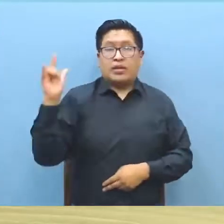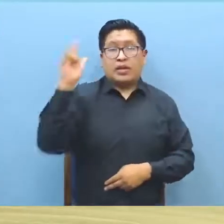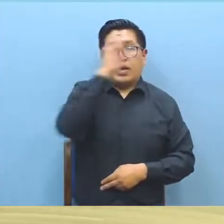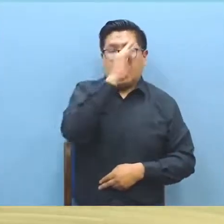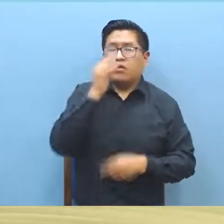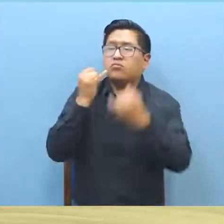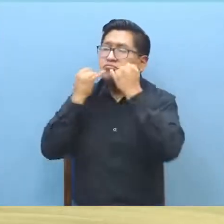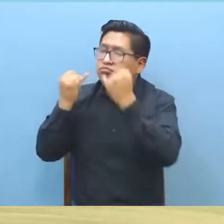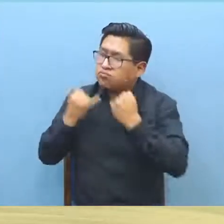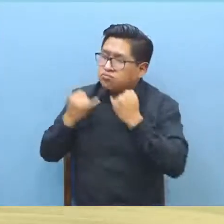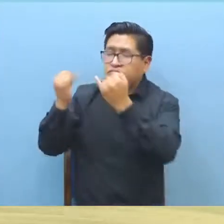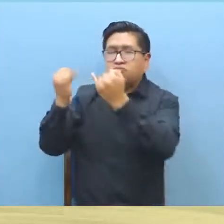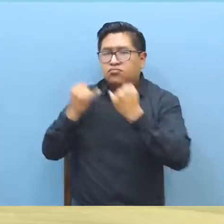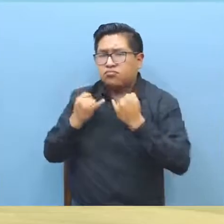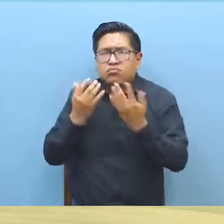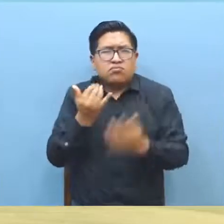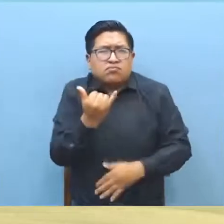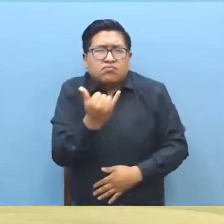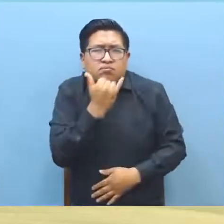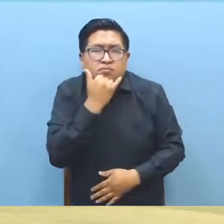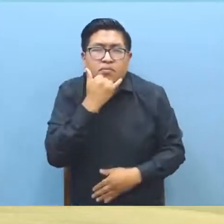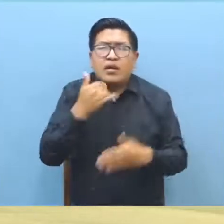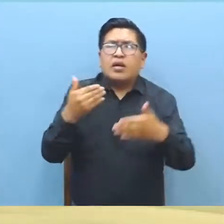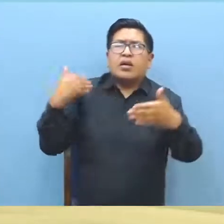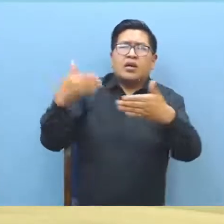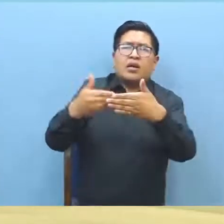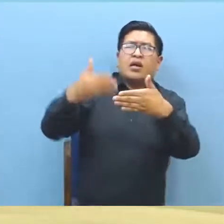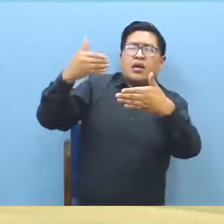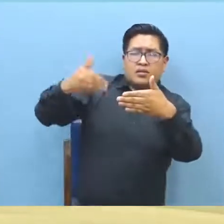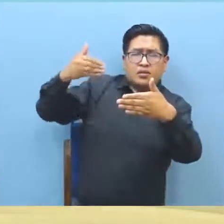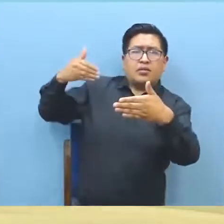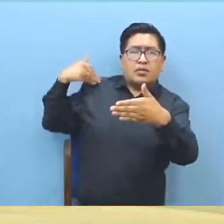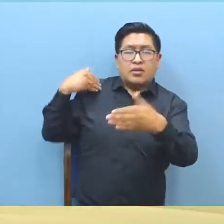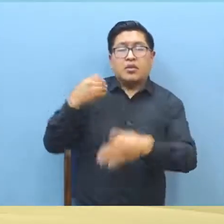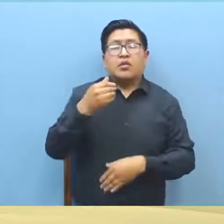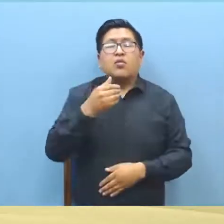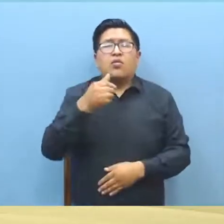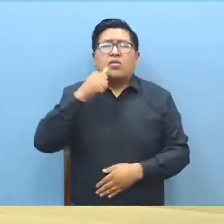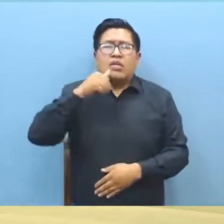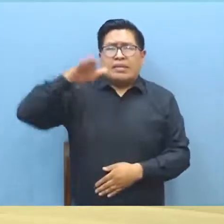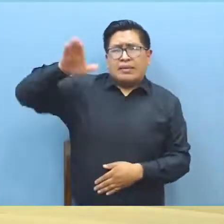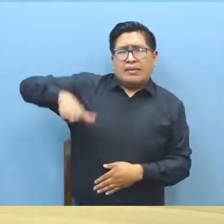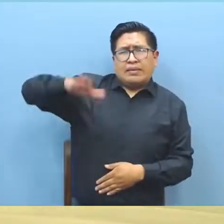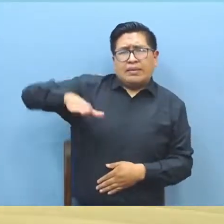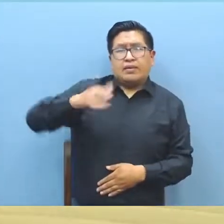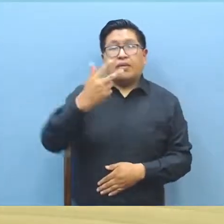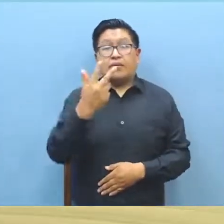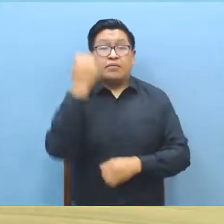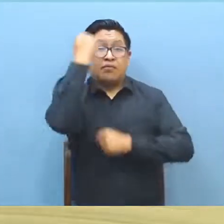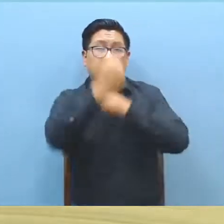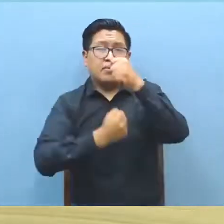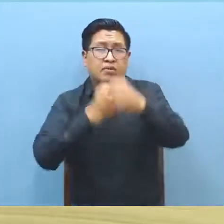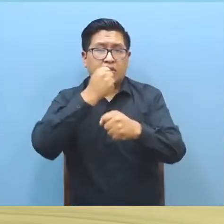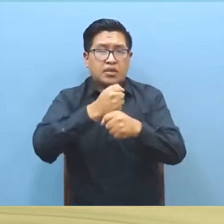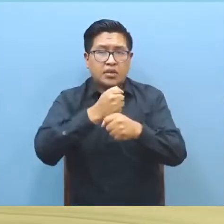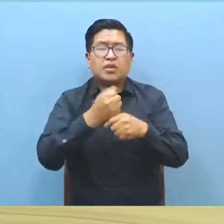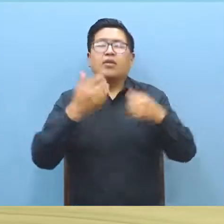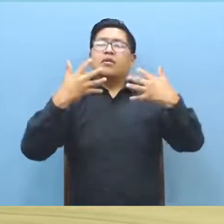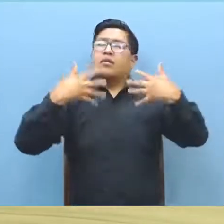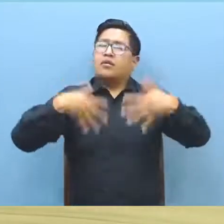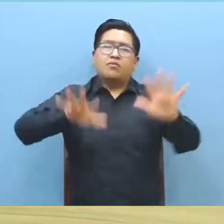caso sobre un hecho que se habría suscitado con anterioridad en el cual una menor de tres años aproximadamente habría sido